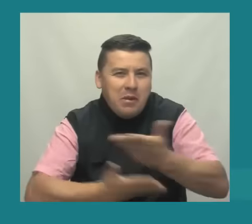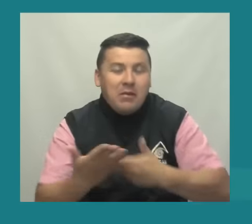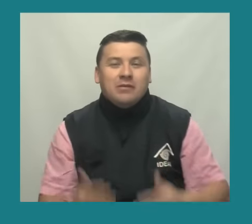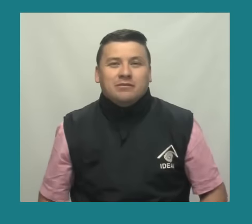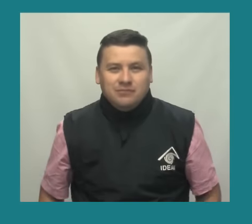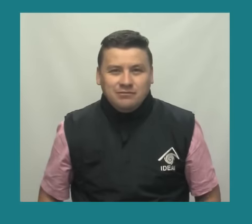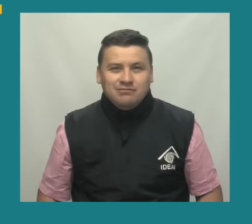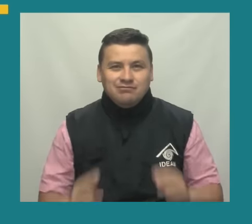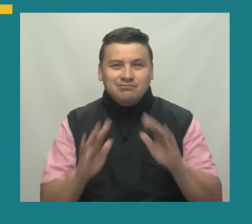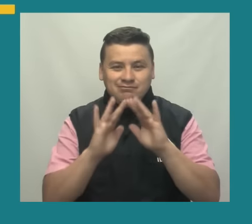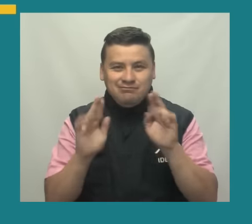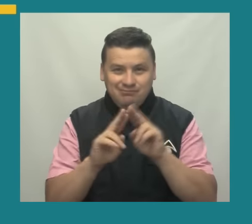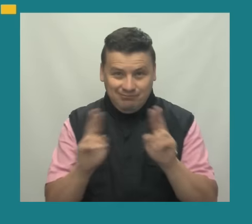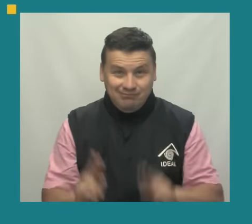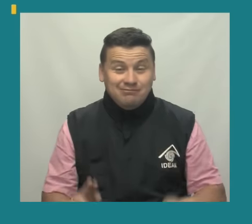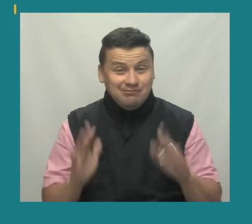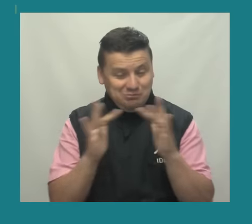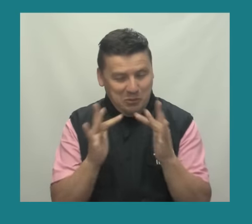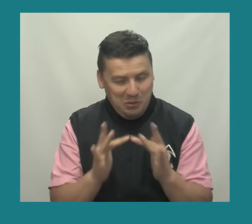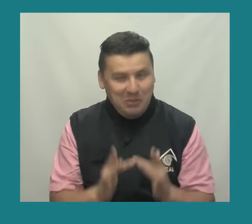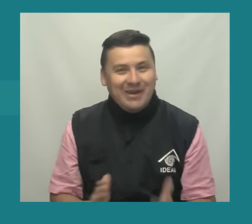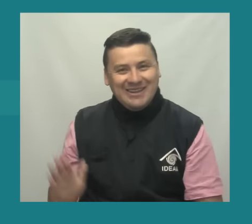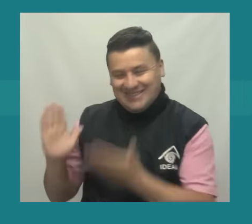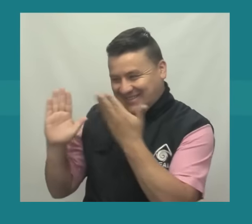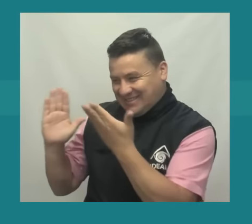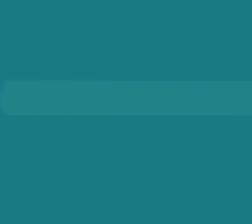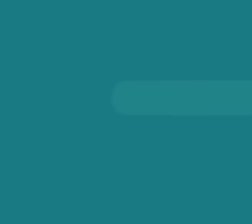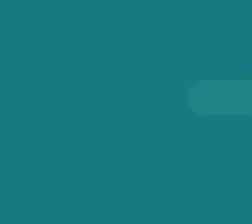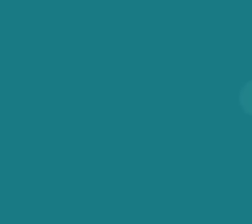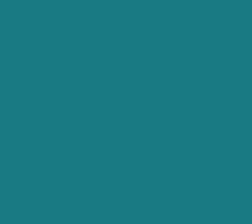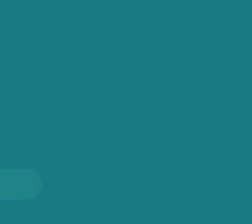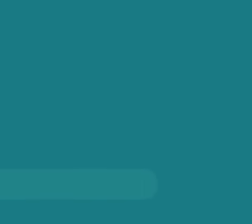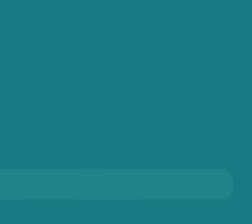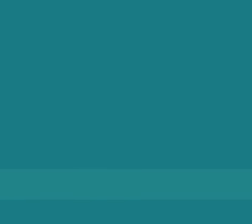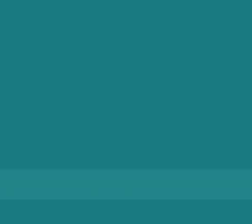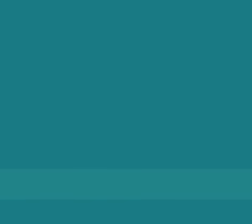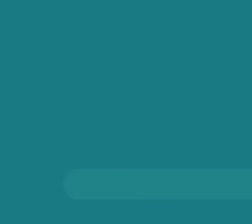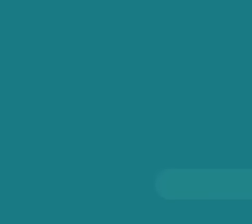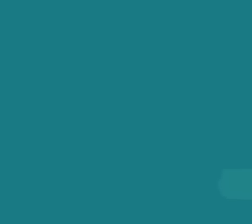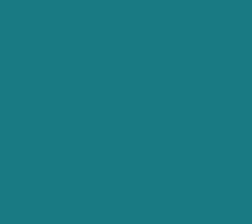interacción Síganos a través de nuestras redes sociales Música